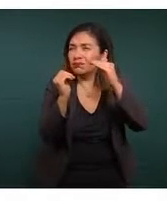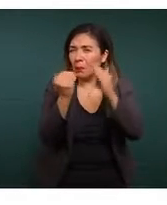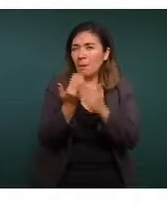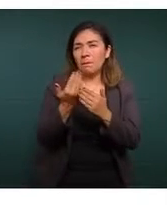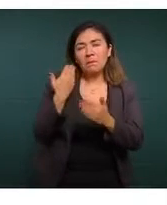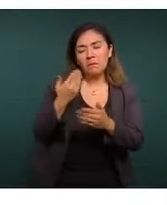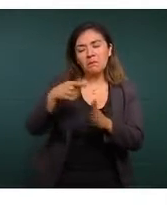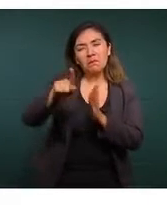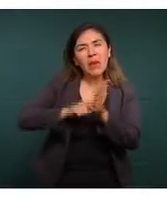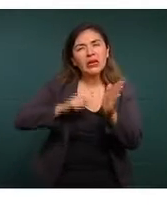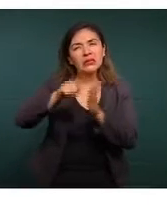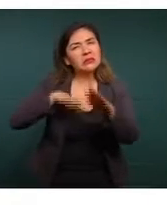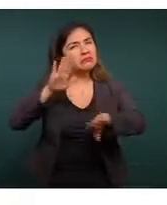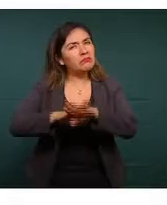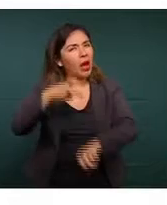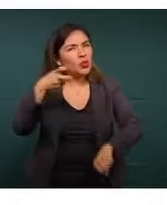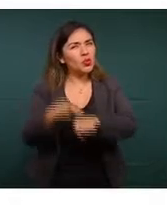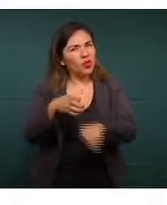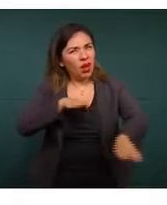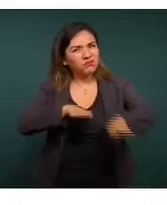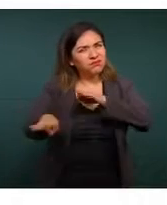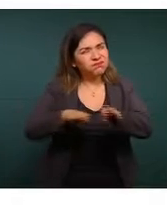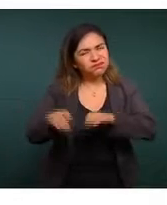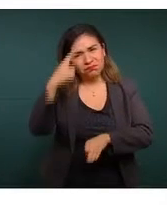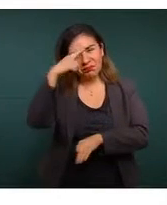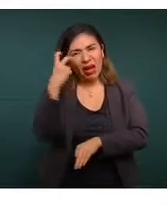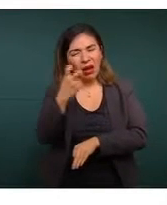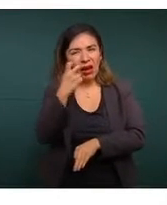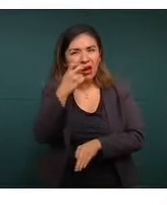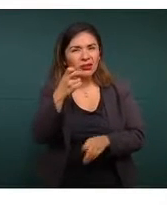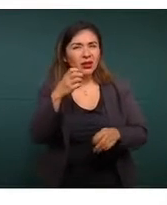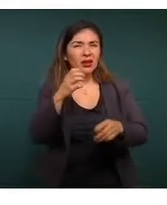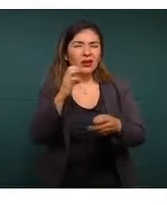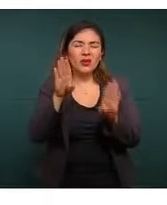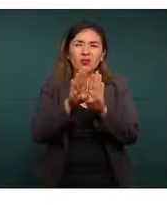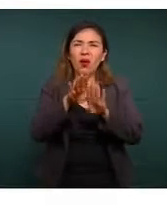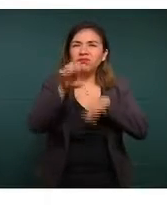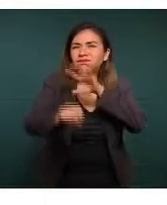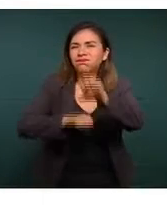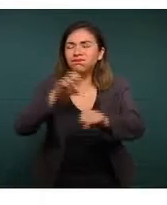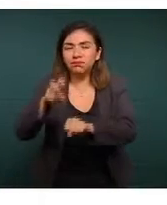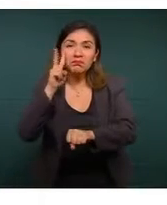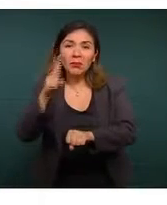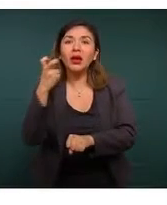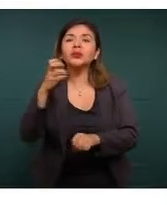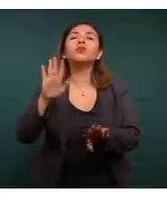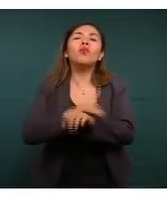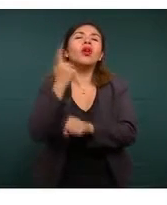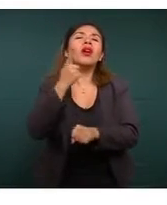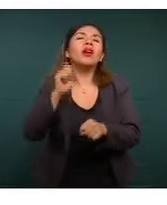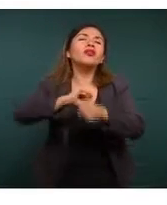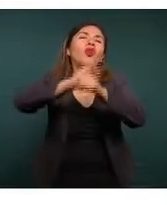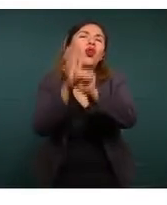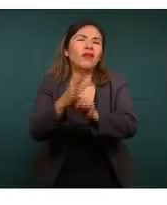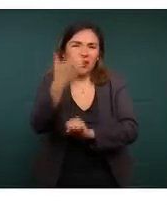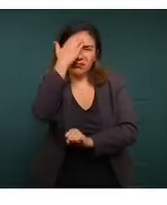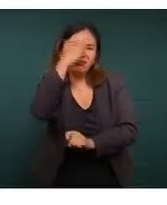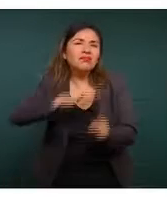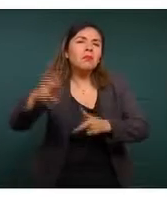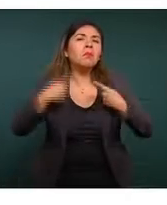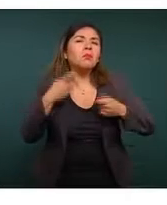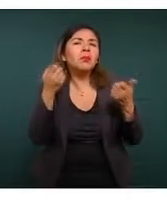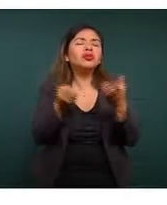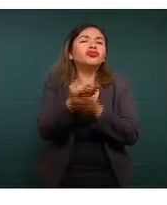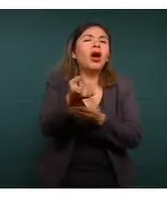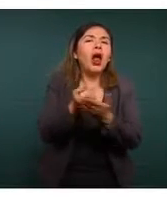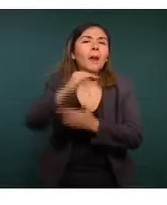meses se ha trabajado. Quizá se puede identificar ese efecto de la situación de la pandemia. Pero bueno, es el delito que